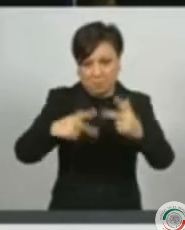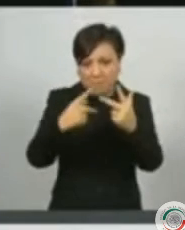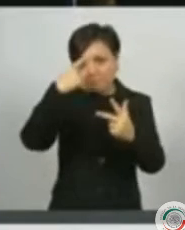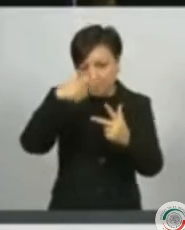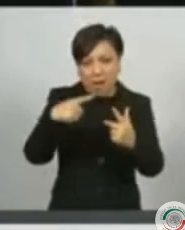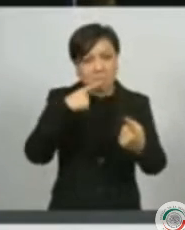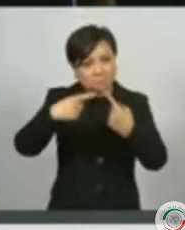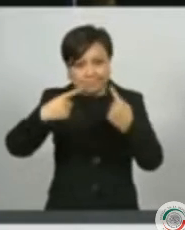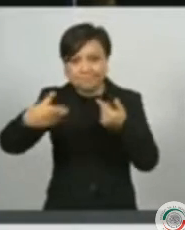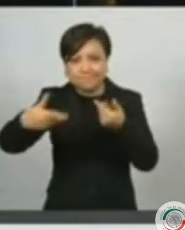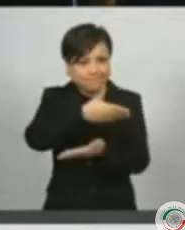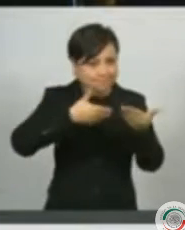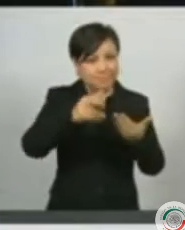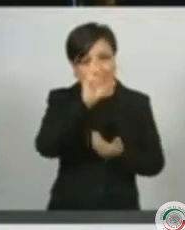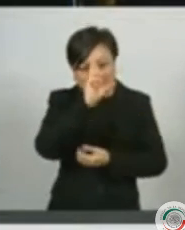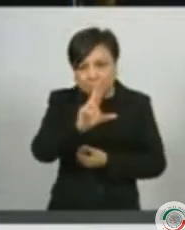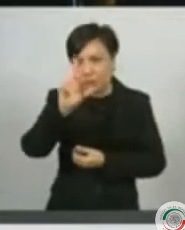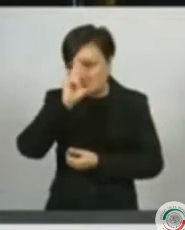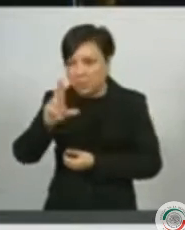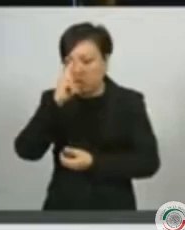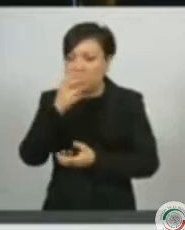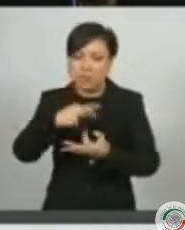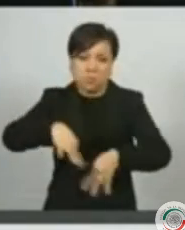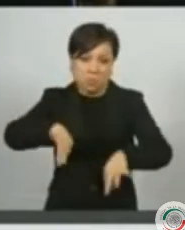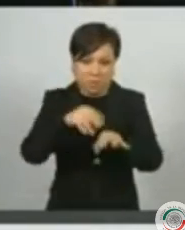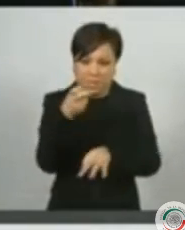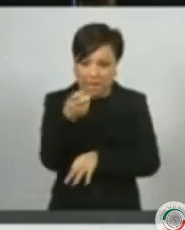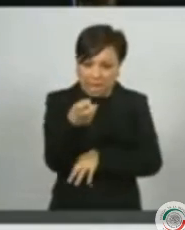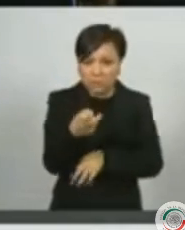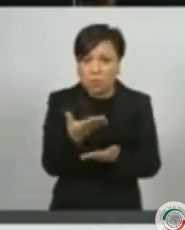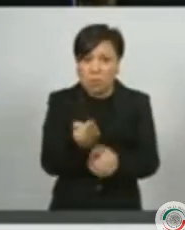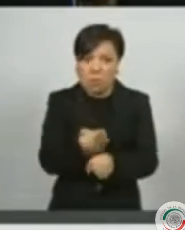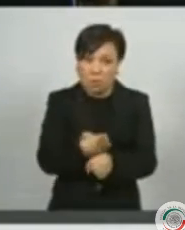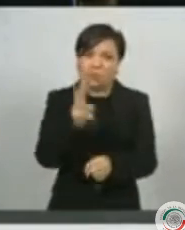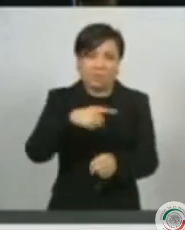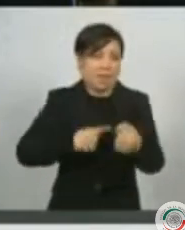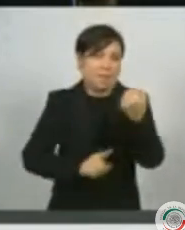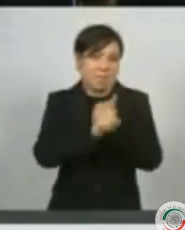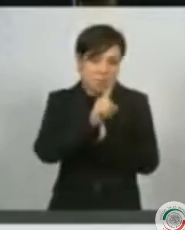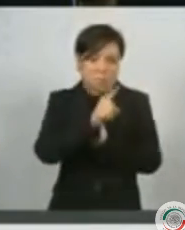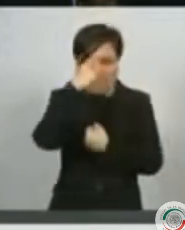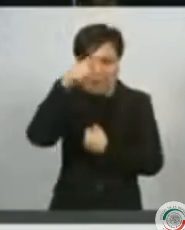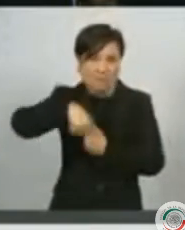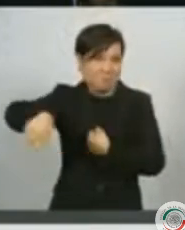Senadora, por favor. Senadora, favor. creo que hay un problema más delicado para los mexicanos. Muchas gracias.